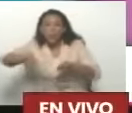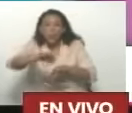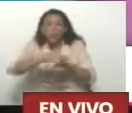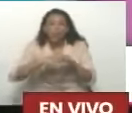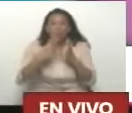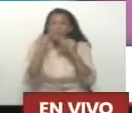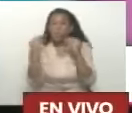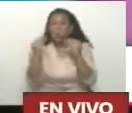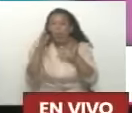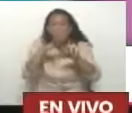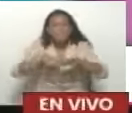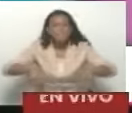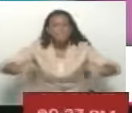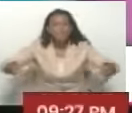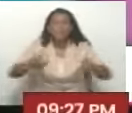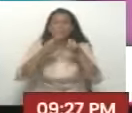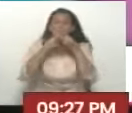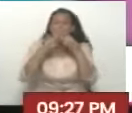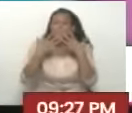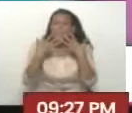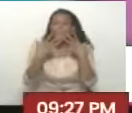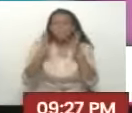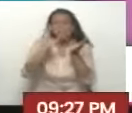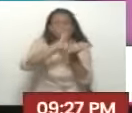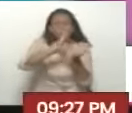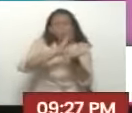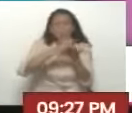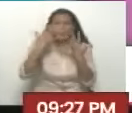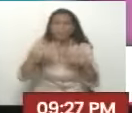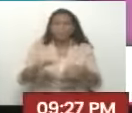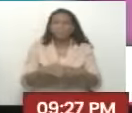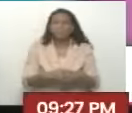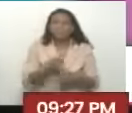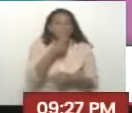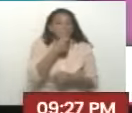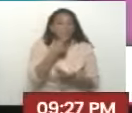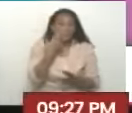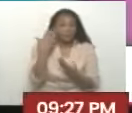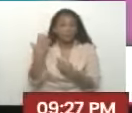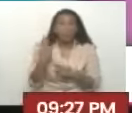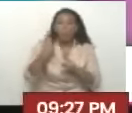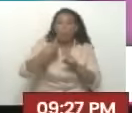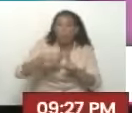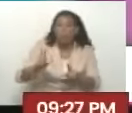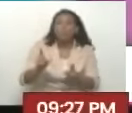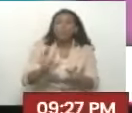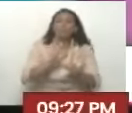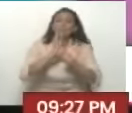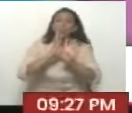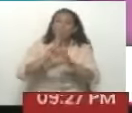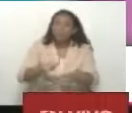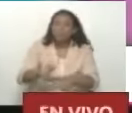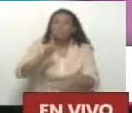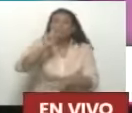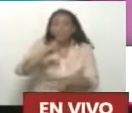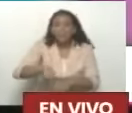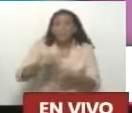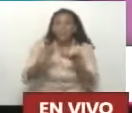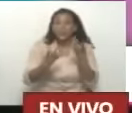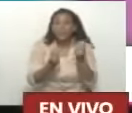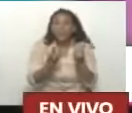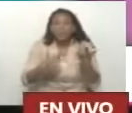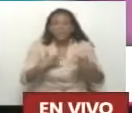todo el espacio muy bonito de aquí en la vía Pundón, que es preciosa. Por otro lado, presidente, bueno, también muchas